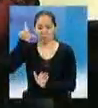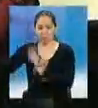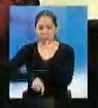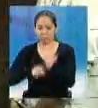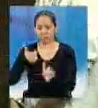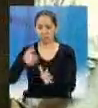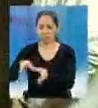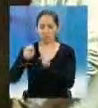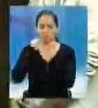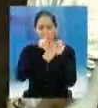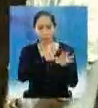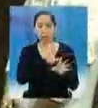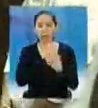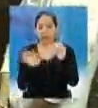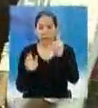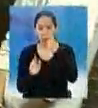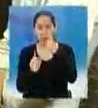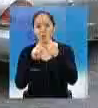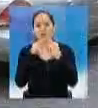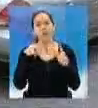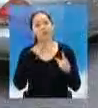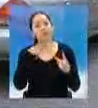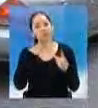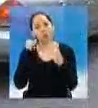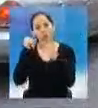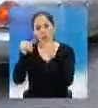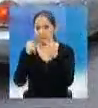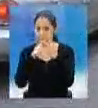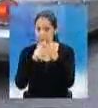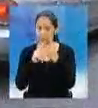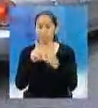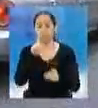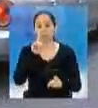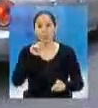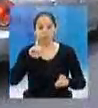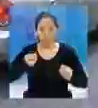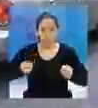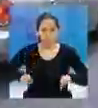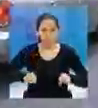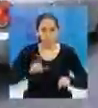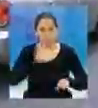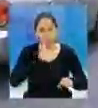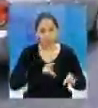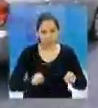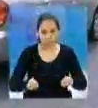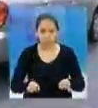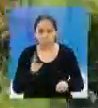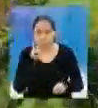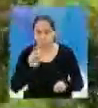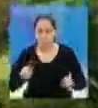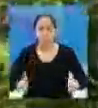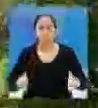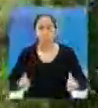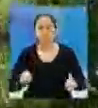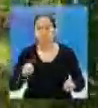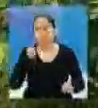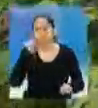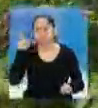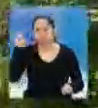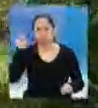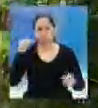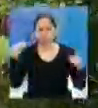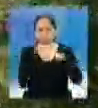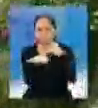delincuentes era el siguiente, utilizaban una motocicleta para ubicar y marcar a su víctima en áreas con mucho